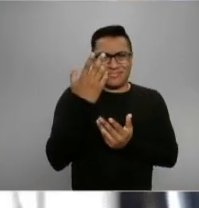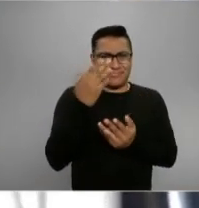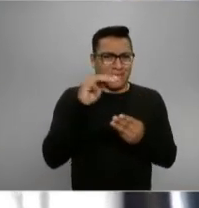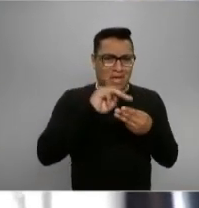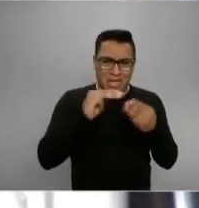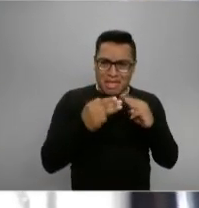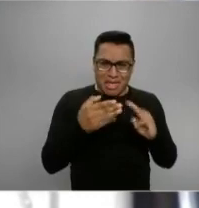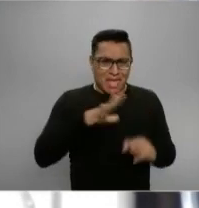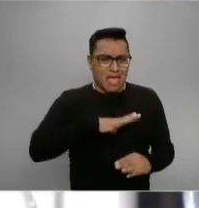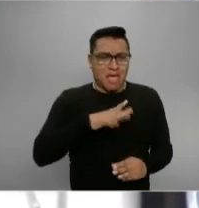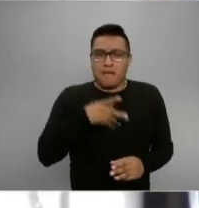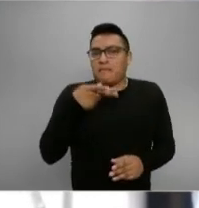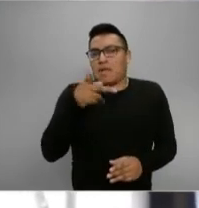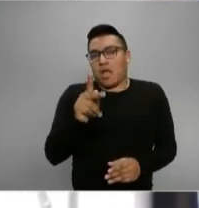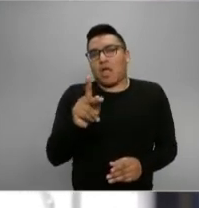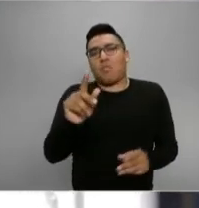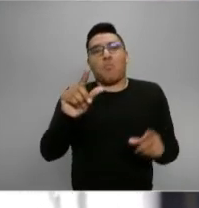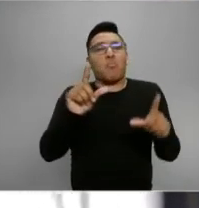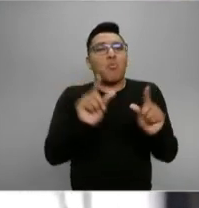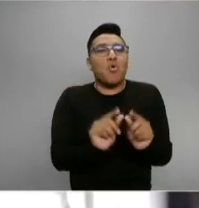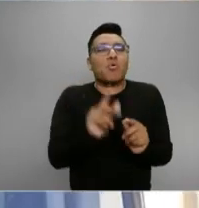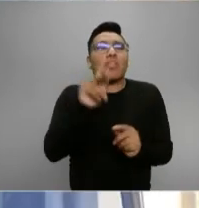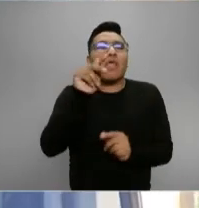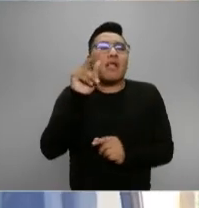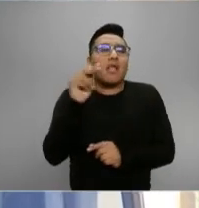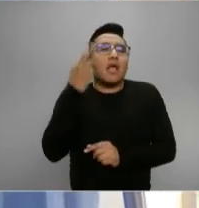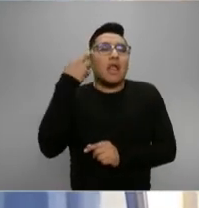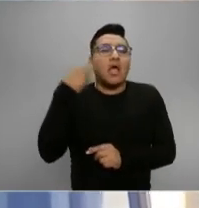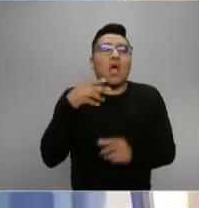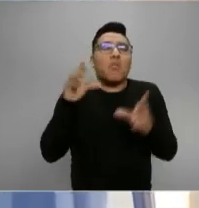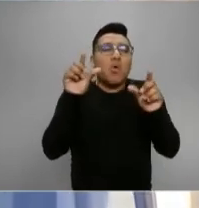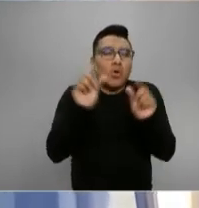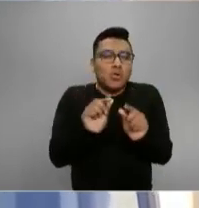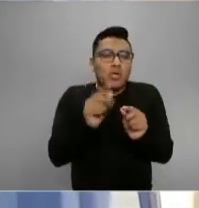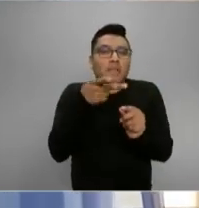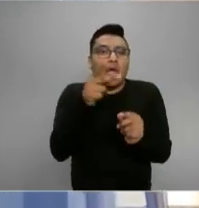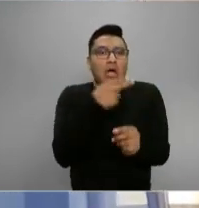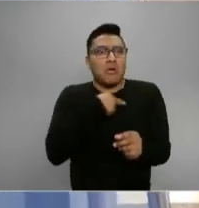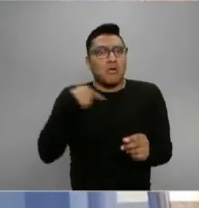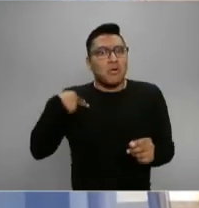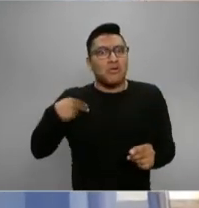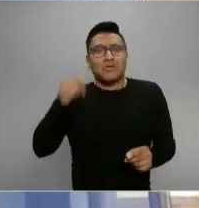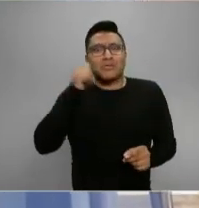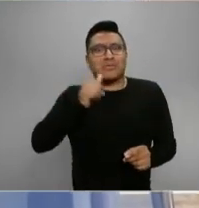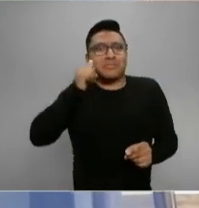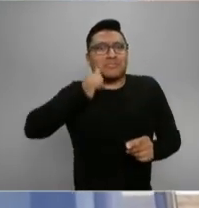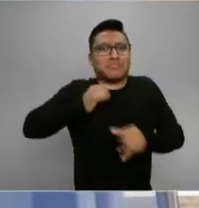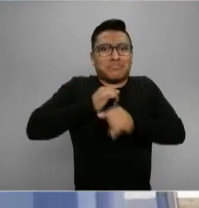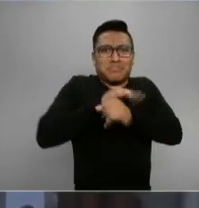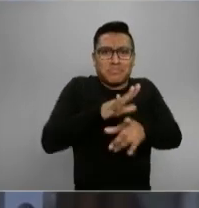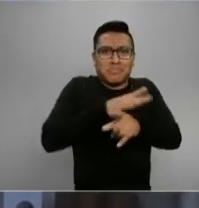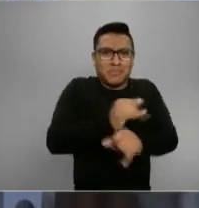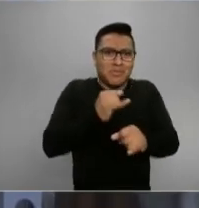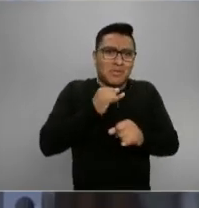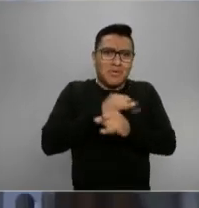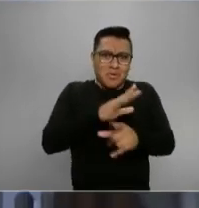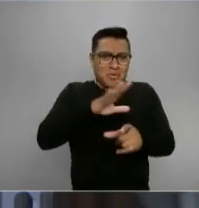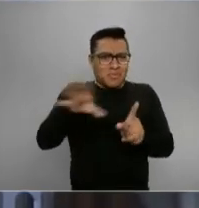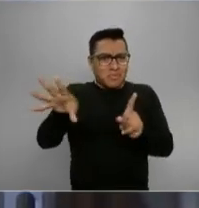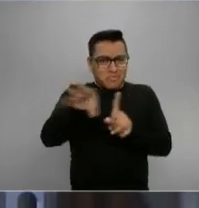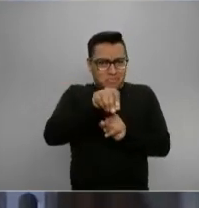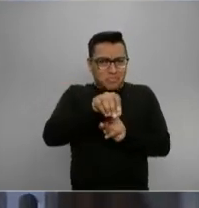espacios informativos, le dimos desde un principio una cobertura muy puntual a todo lo del coronavirus